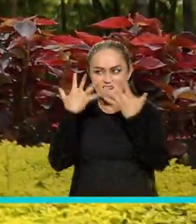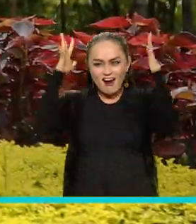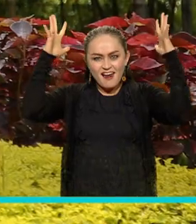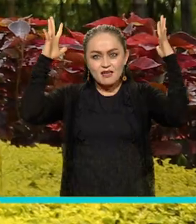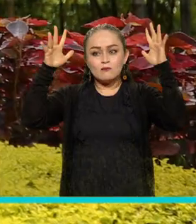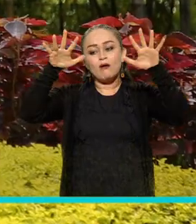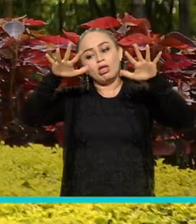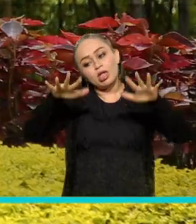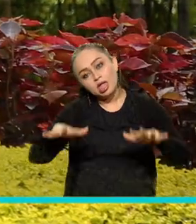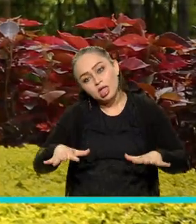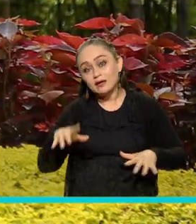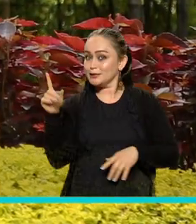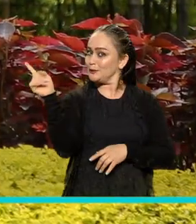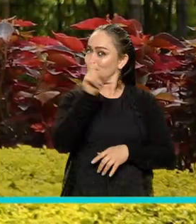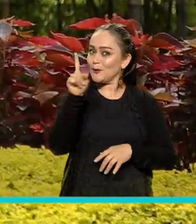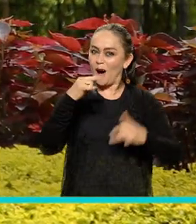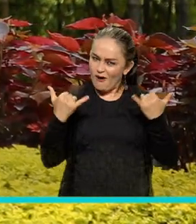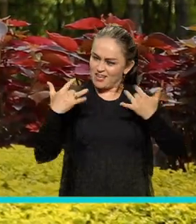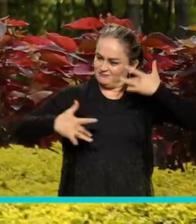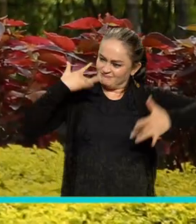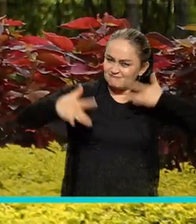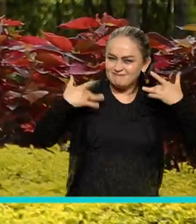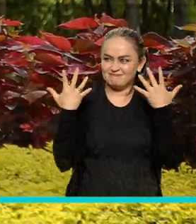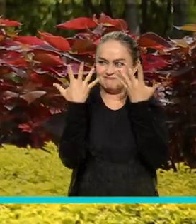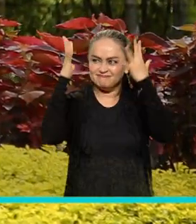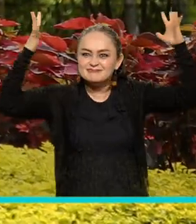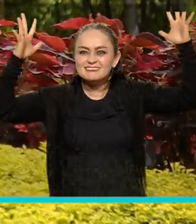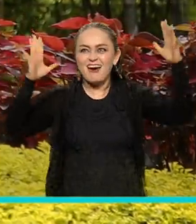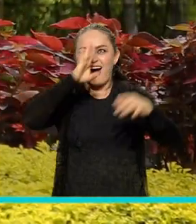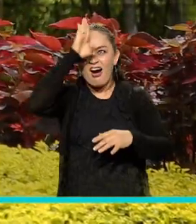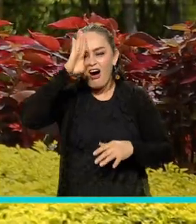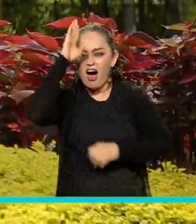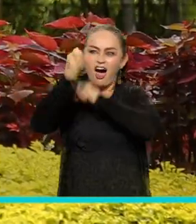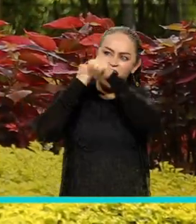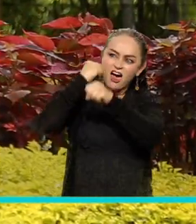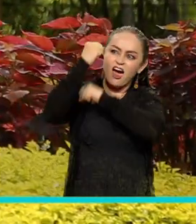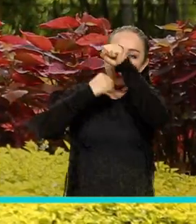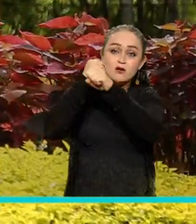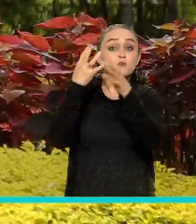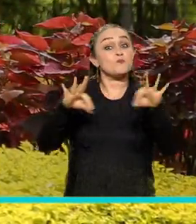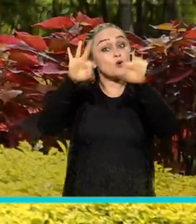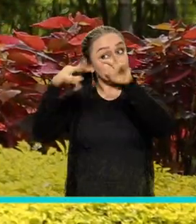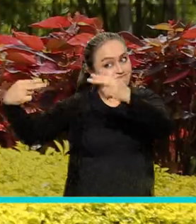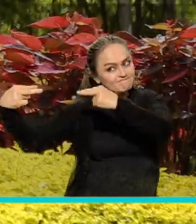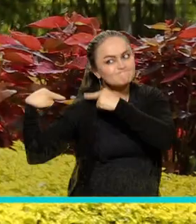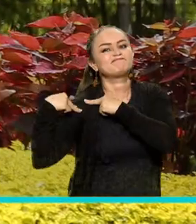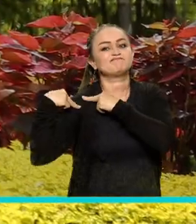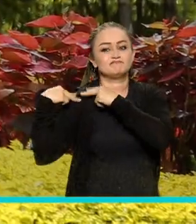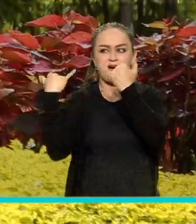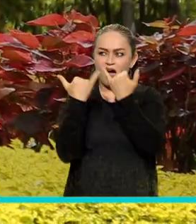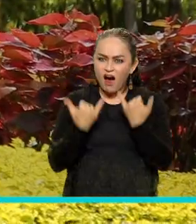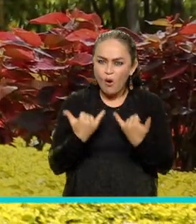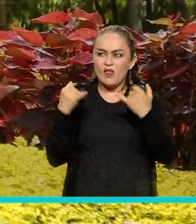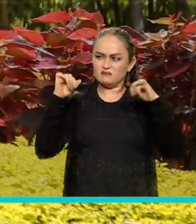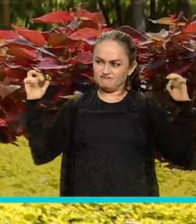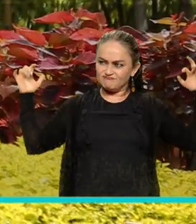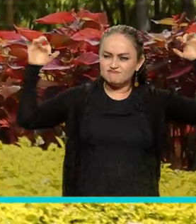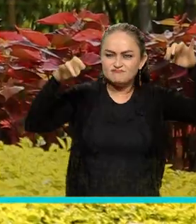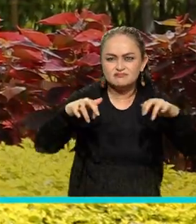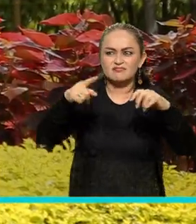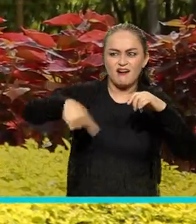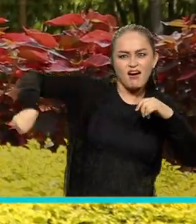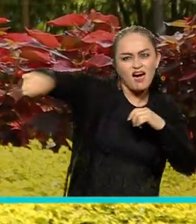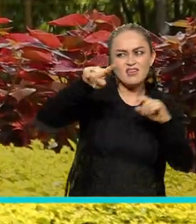Feria no es sinónimo de bajar la guardia. Feria es celebrar las fiestas tradicionales de manera responsable. Por eso, tanto los eventos públicos como